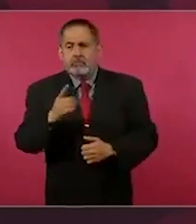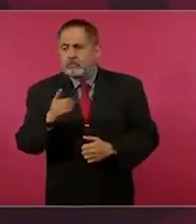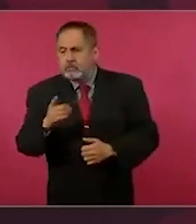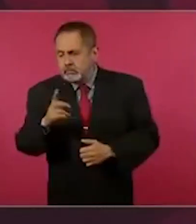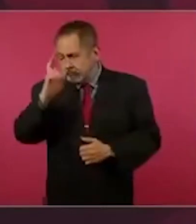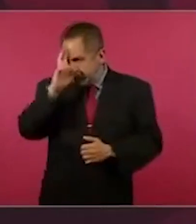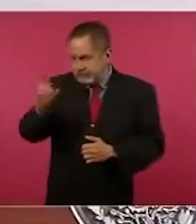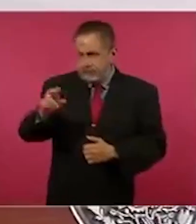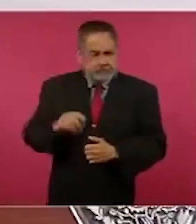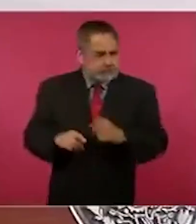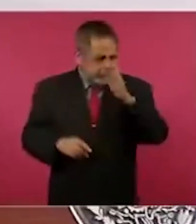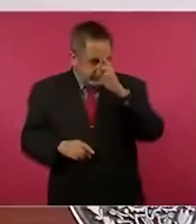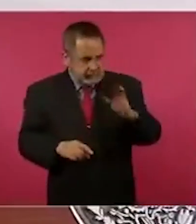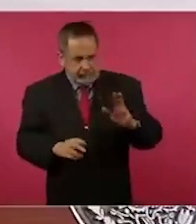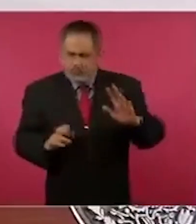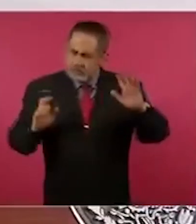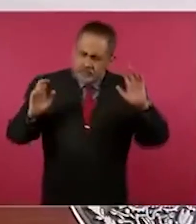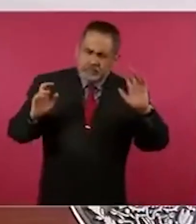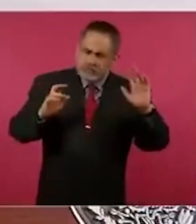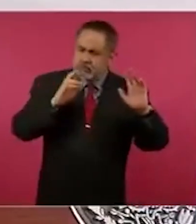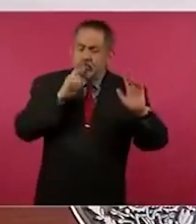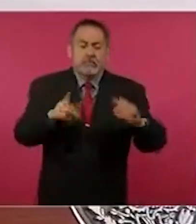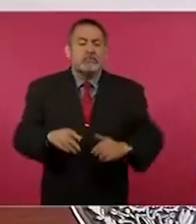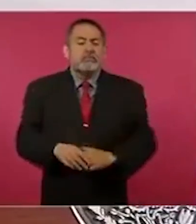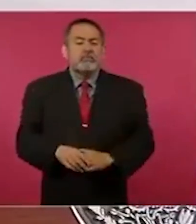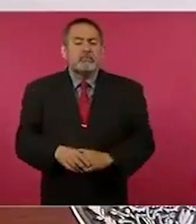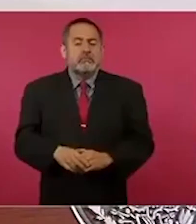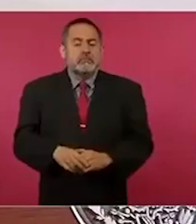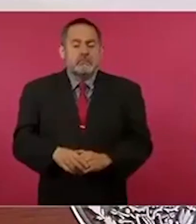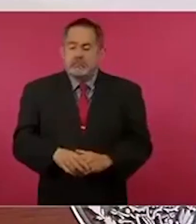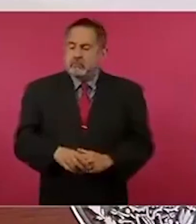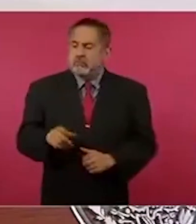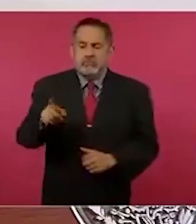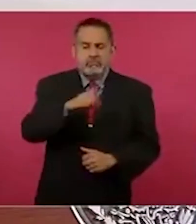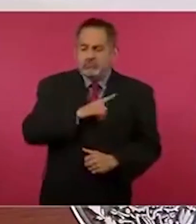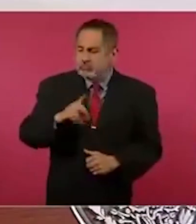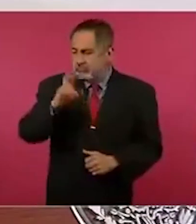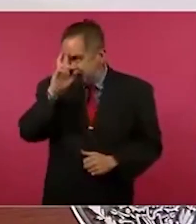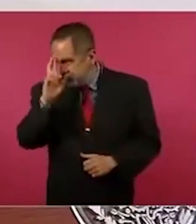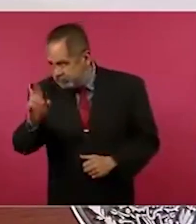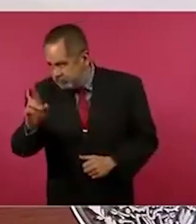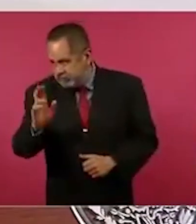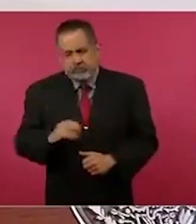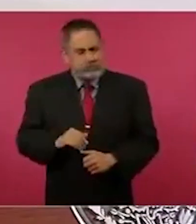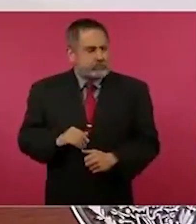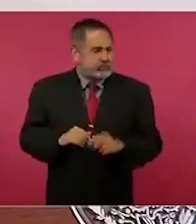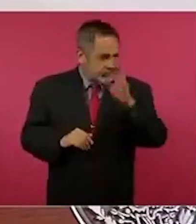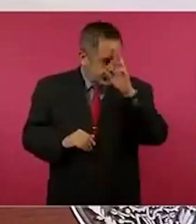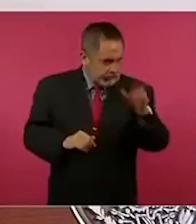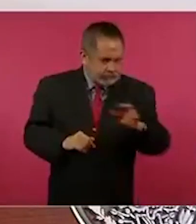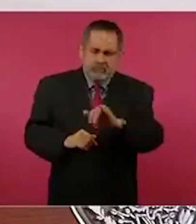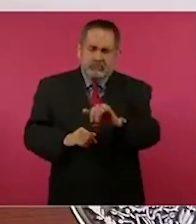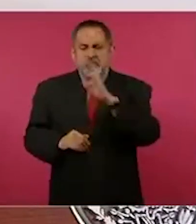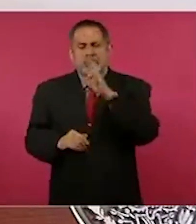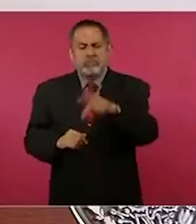Me gusta más la palabra respeto que